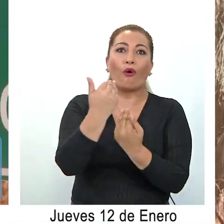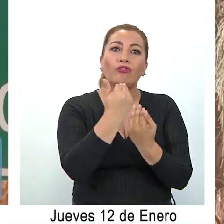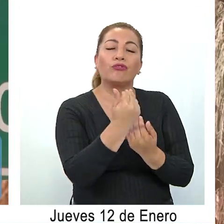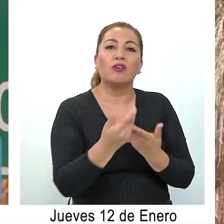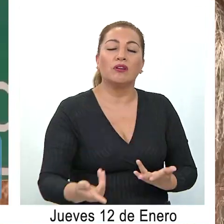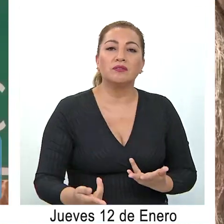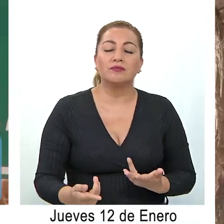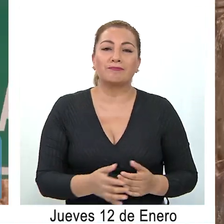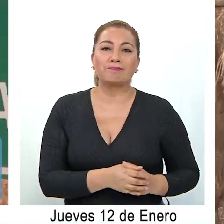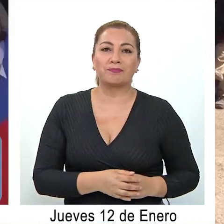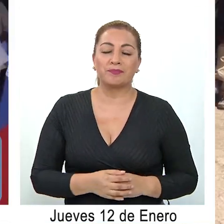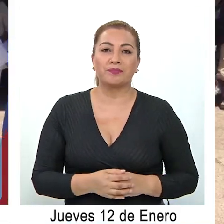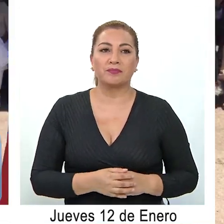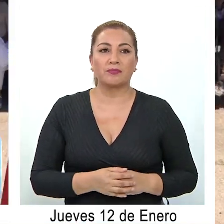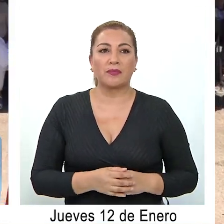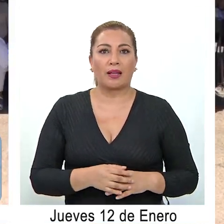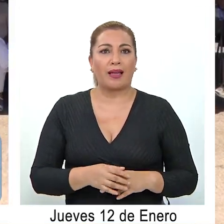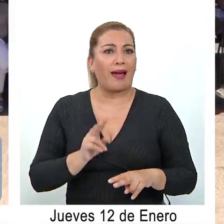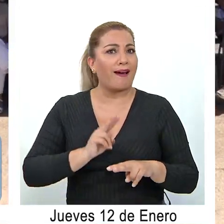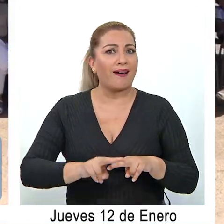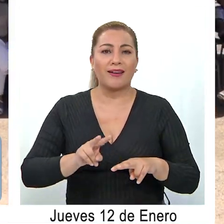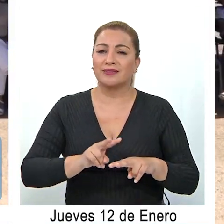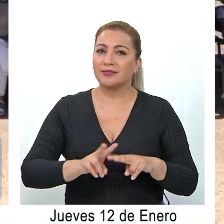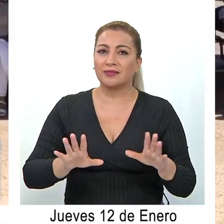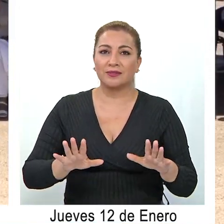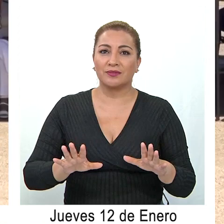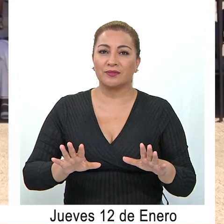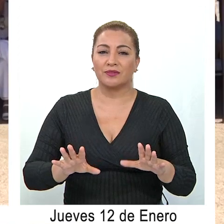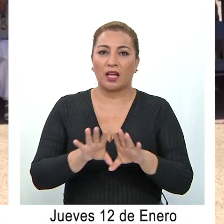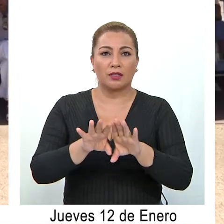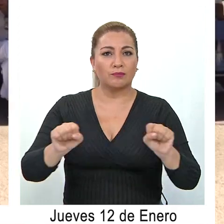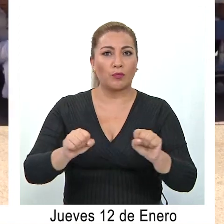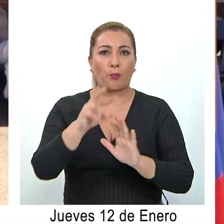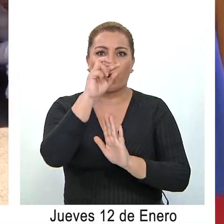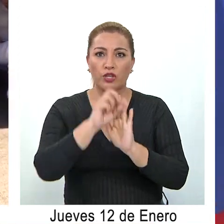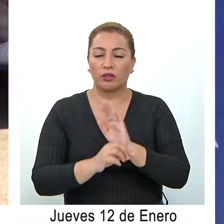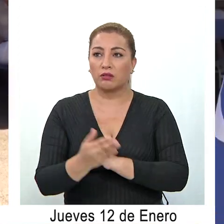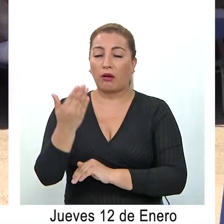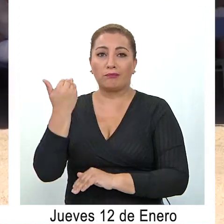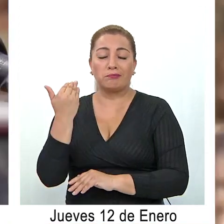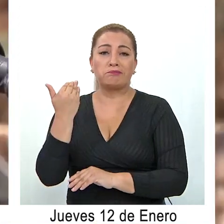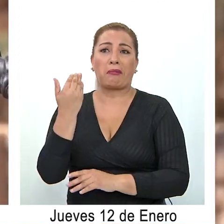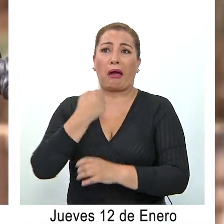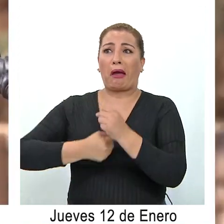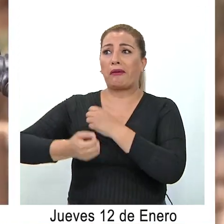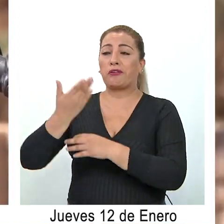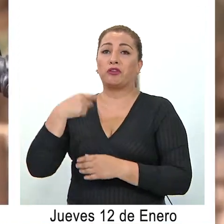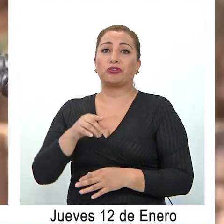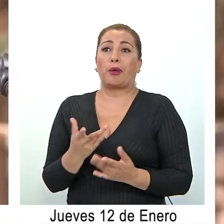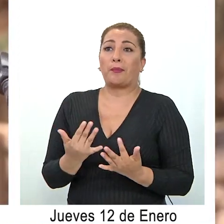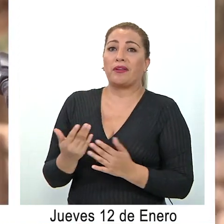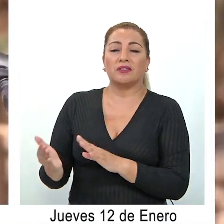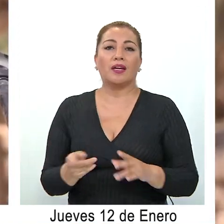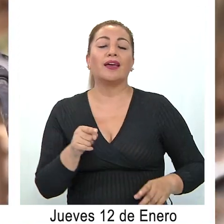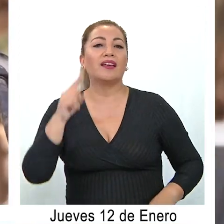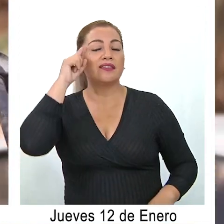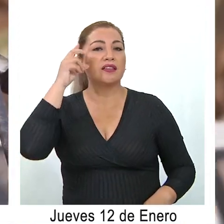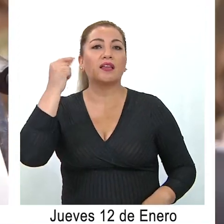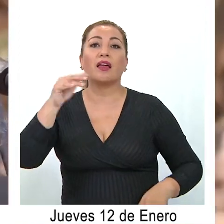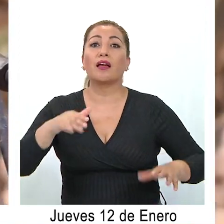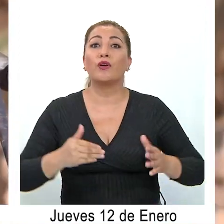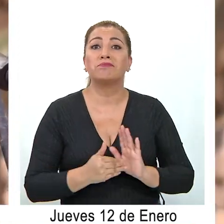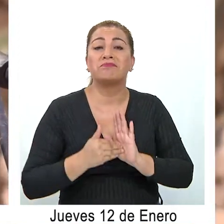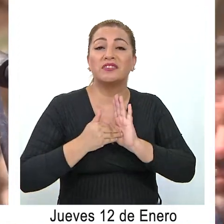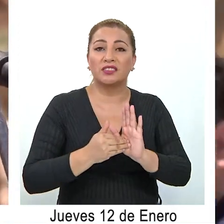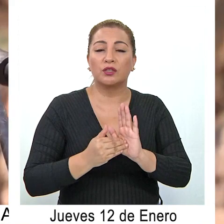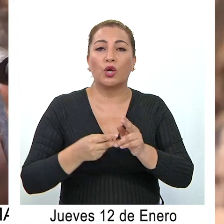se han ido concretando proyectos que por muchos años esperábamos. Estas iniciativas que son presentadas